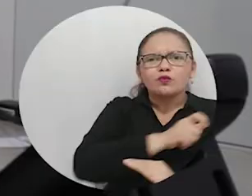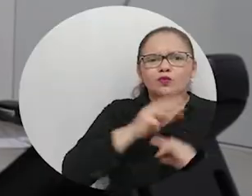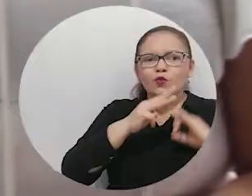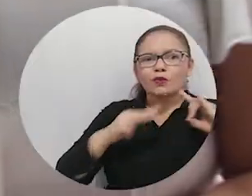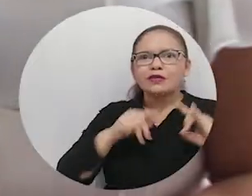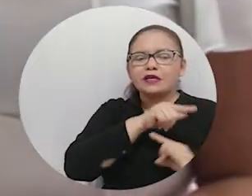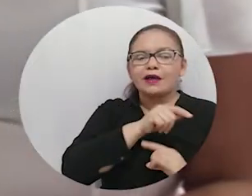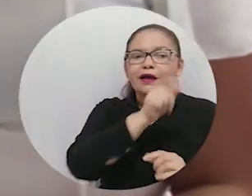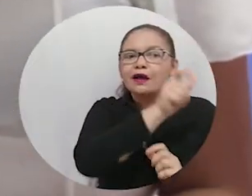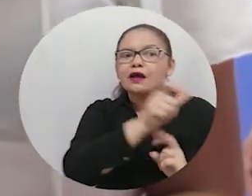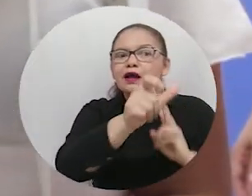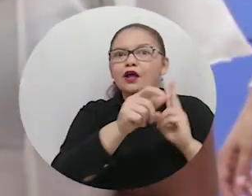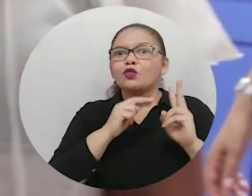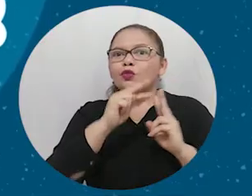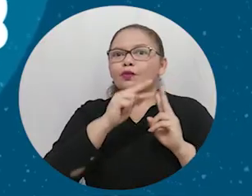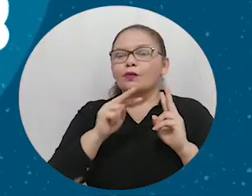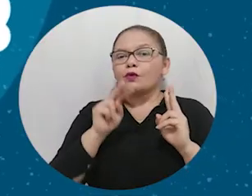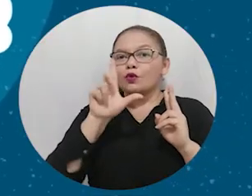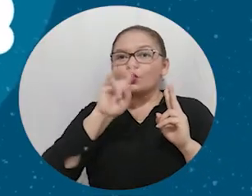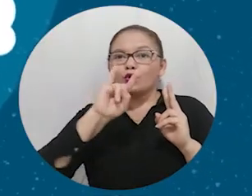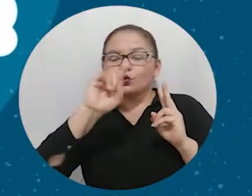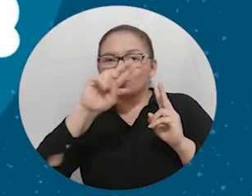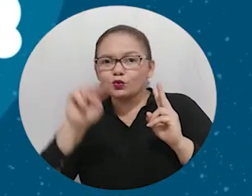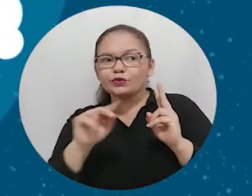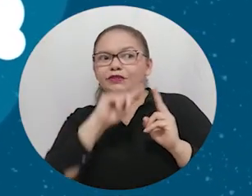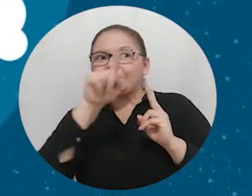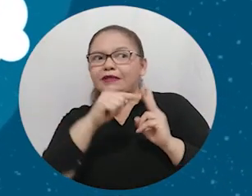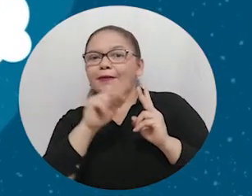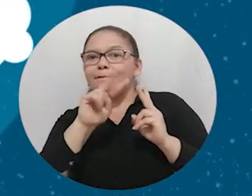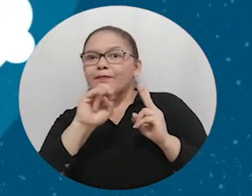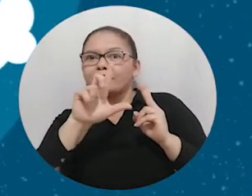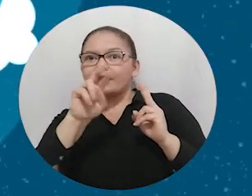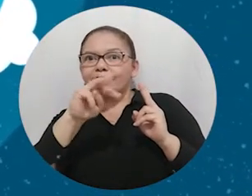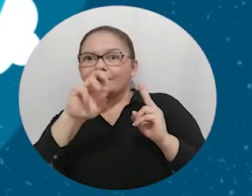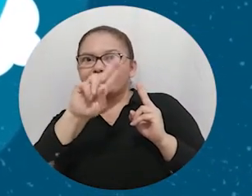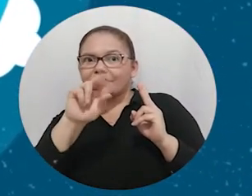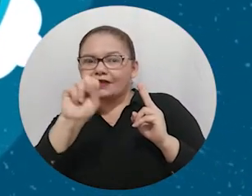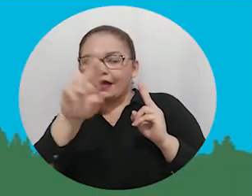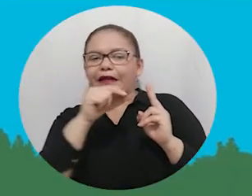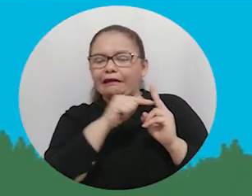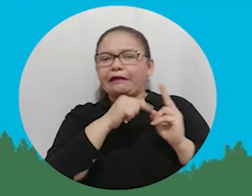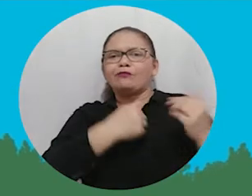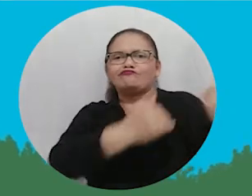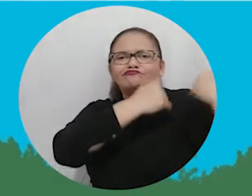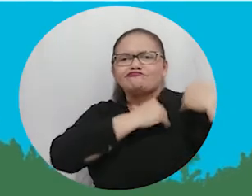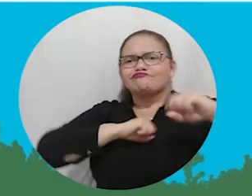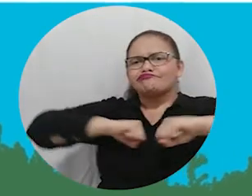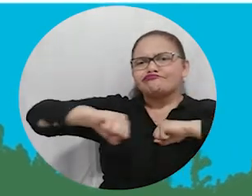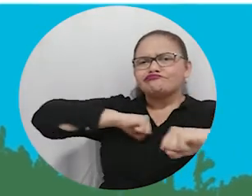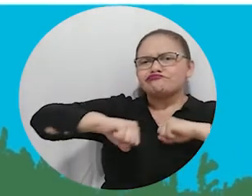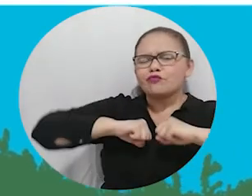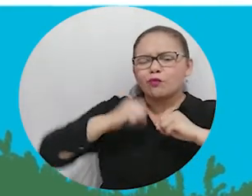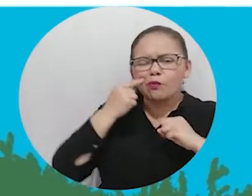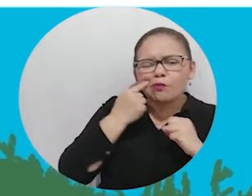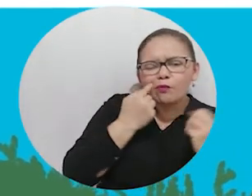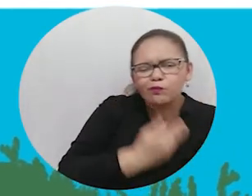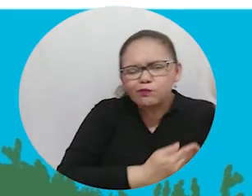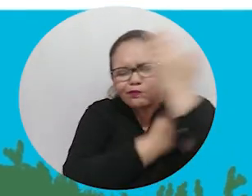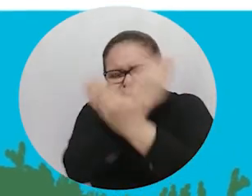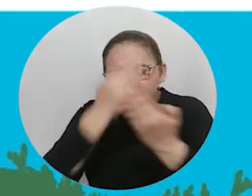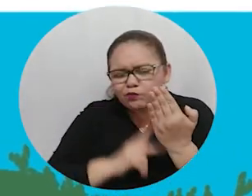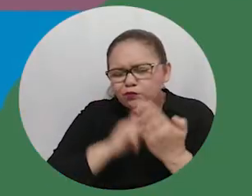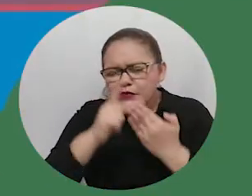Villamizar y Luz Adriana Velasco Sifuentes, docentes e investigadoras del programa de biología, lideran el proyecto Impactos de la